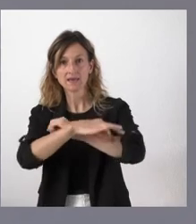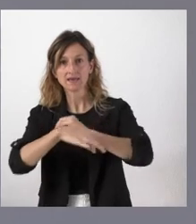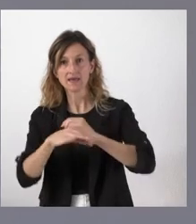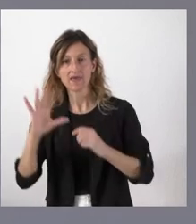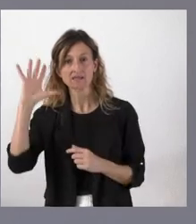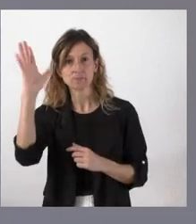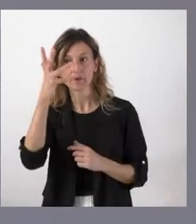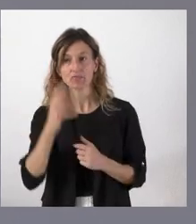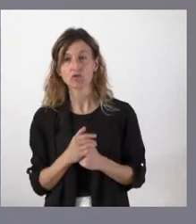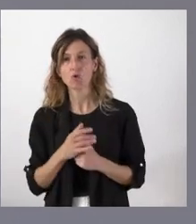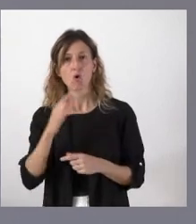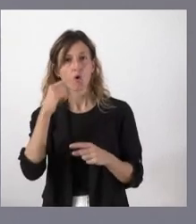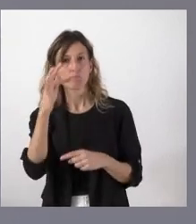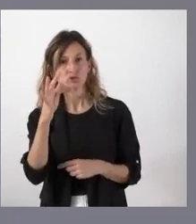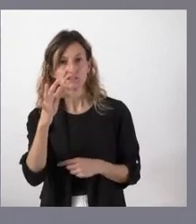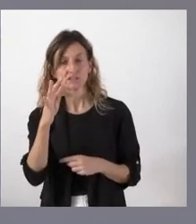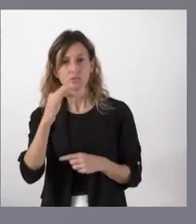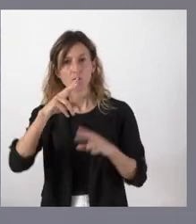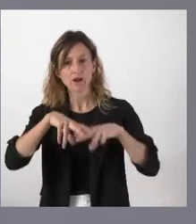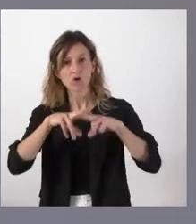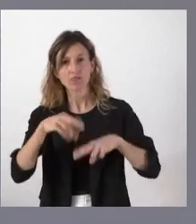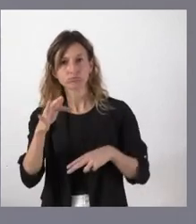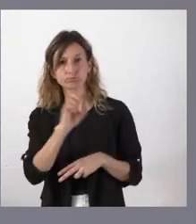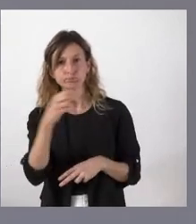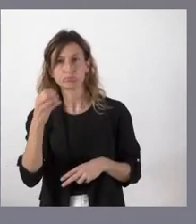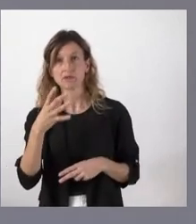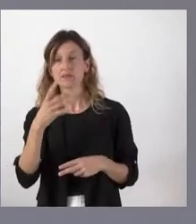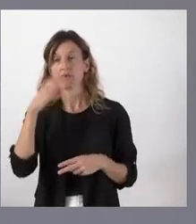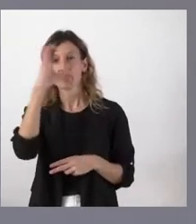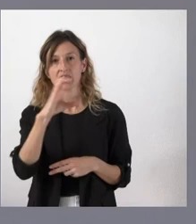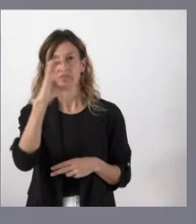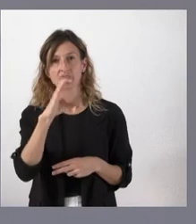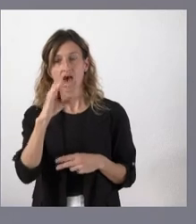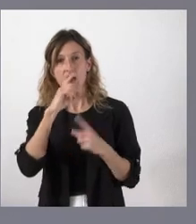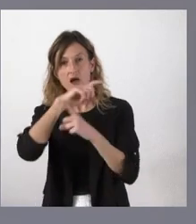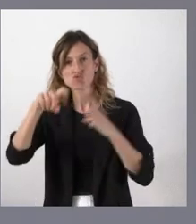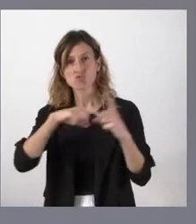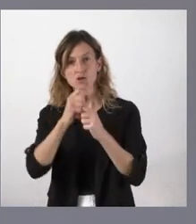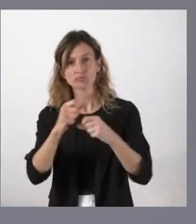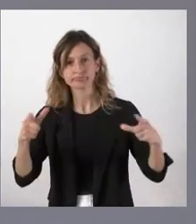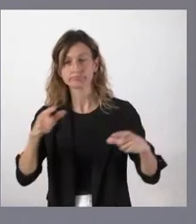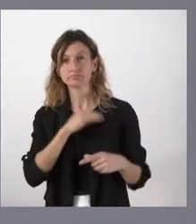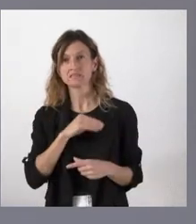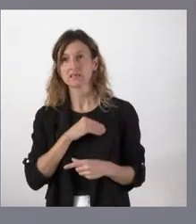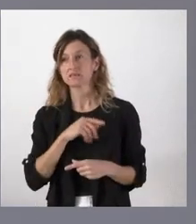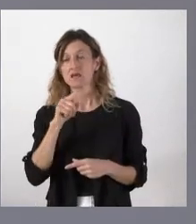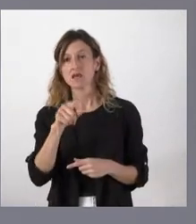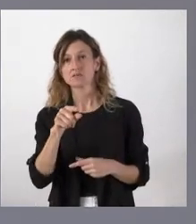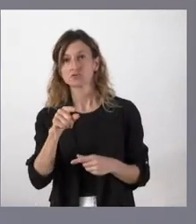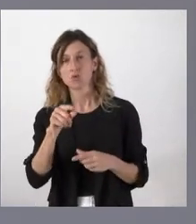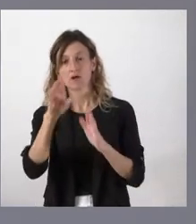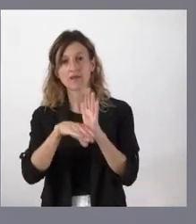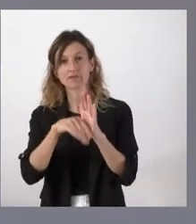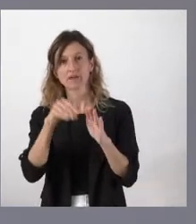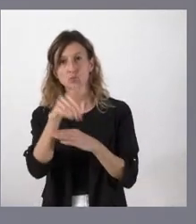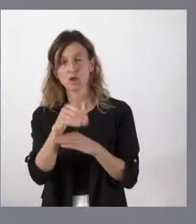Aeroespacial muy positiva, muy valorada que da un buen número de científicos todos los años y que nos parece que viene a redondear esa candidatura.